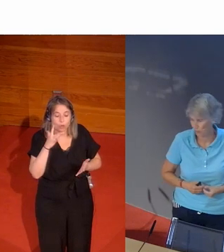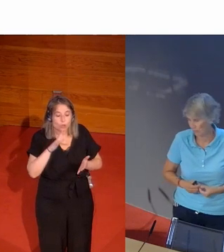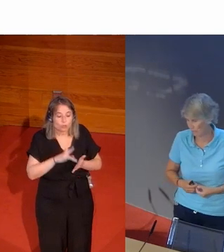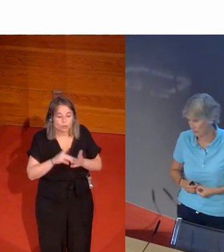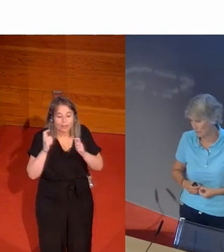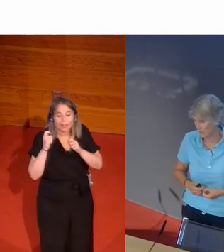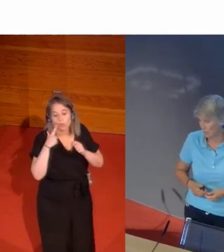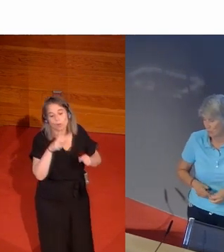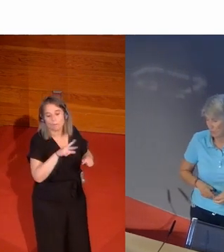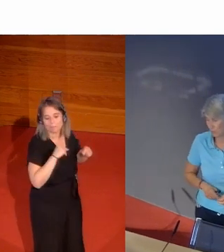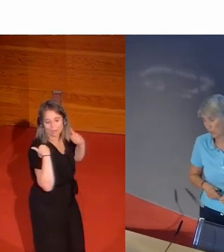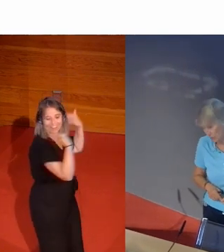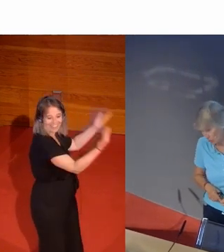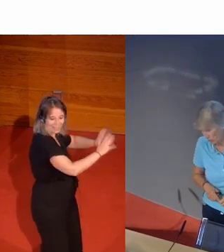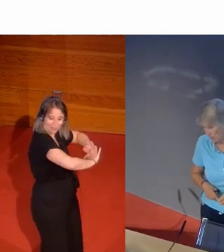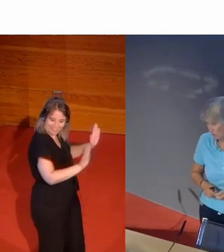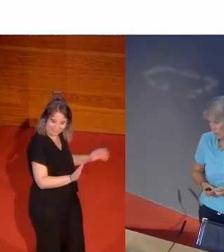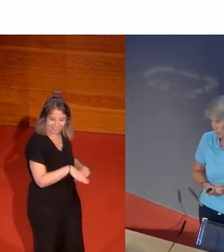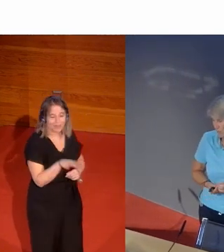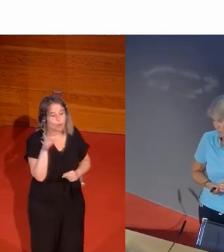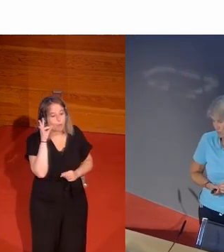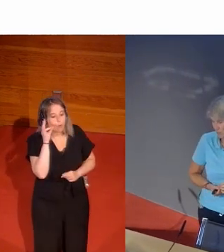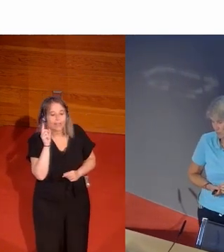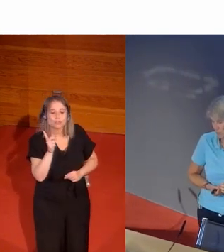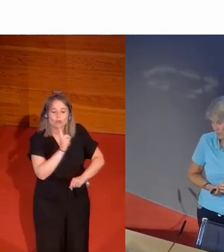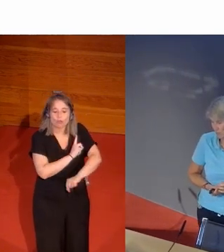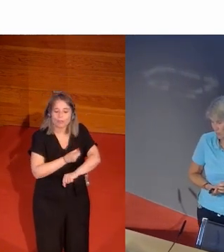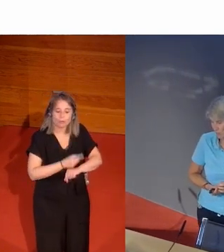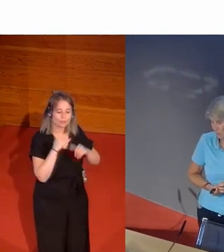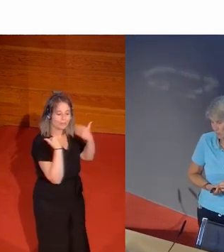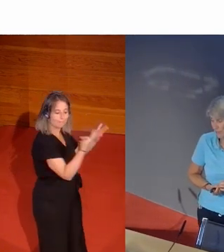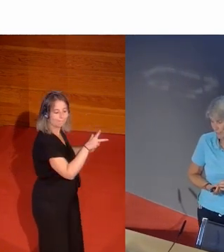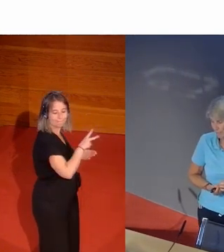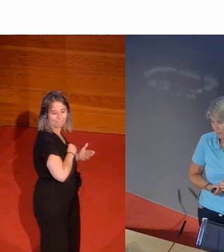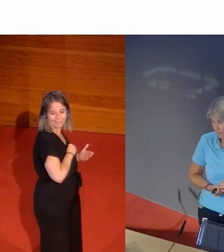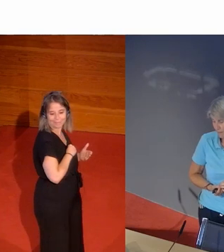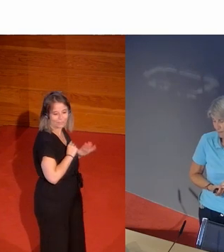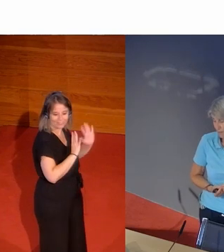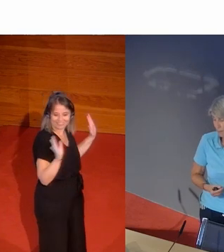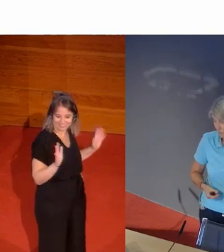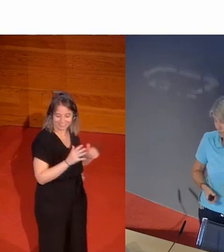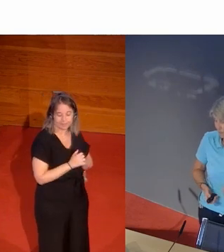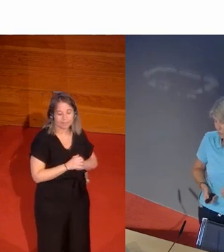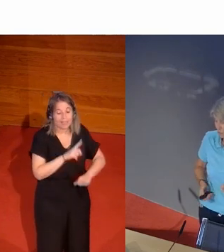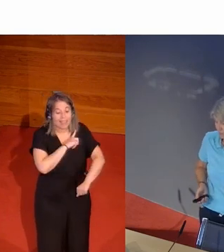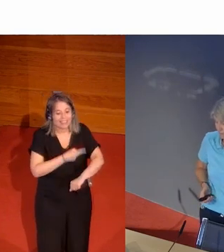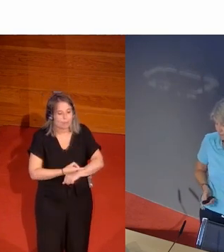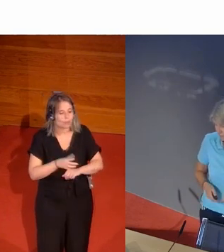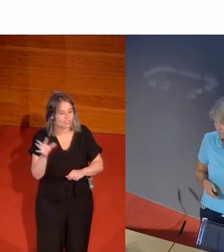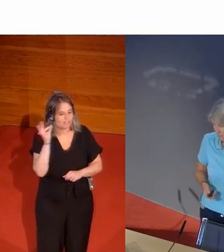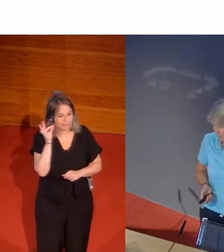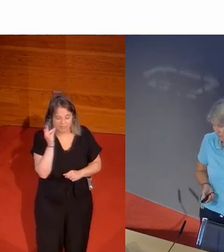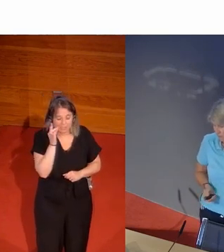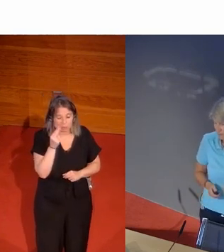coronar a los vencedores. Las mujeres solo tienen una labor en el deporte que es coronar a los campeones con lindas y el deporte femenino no es